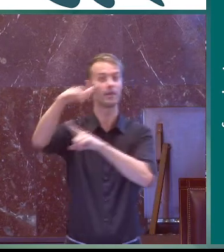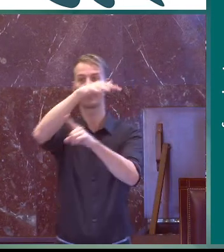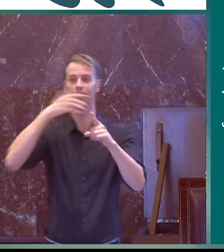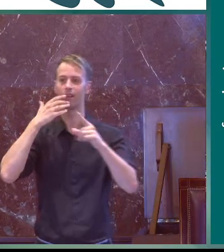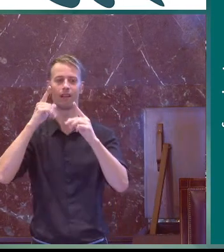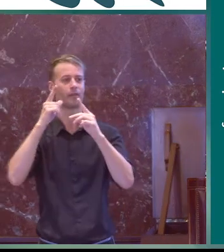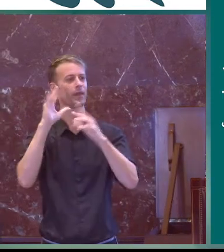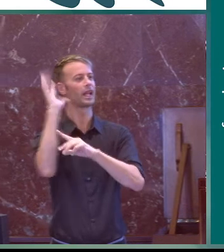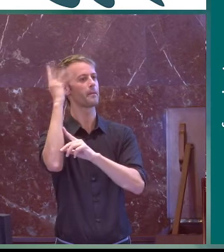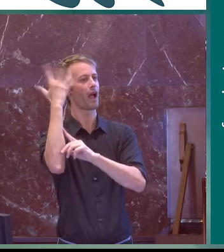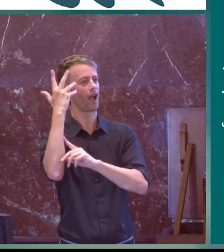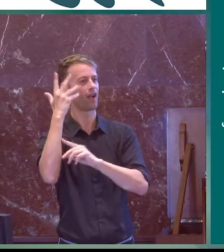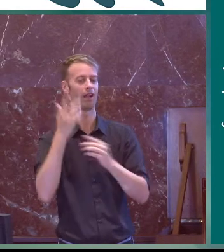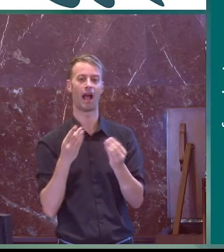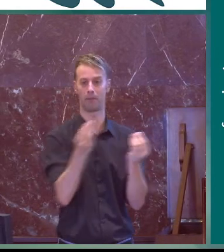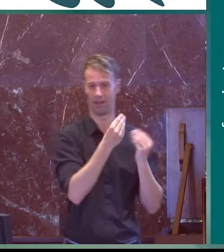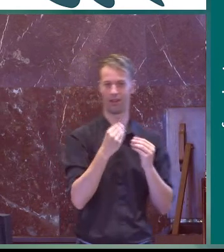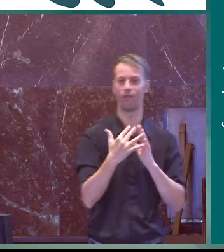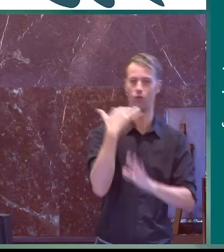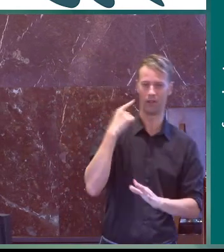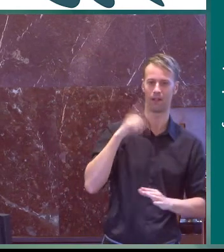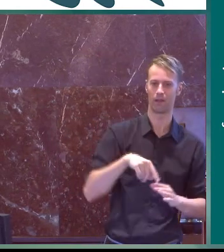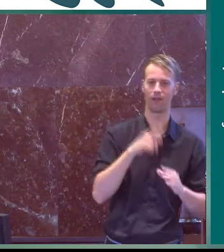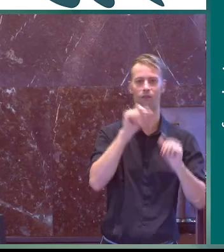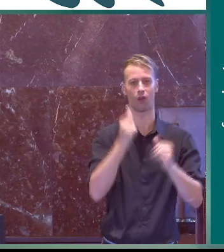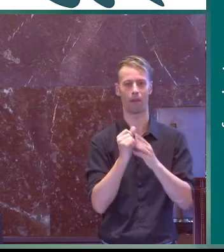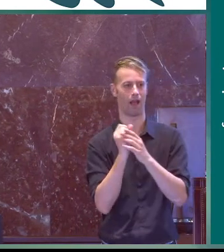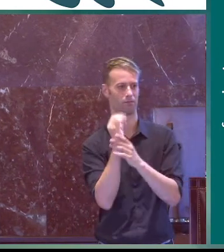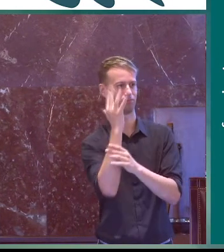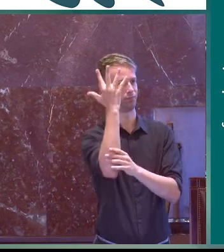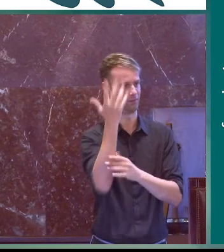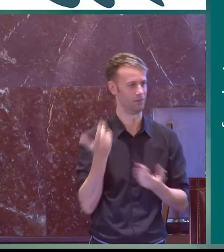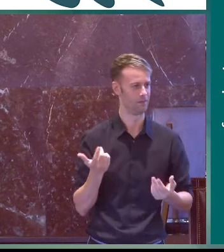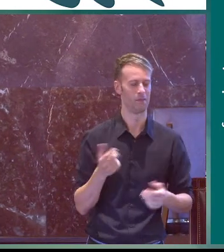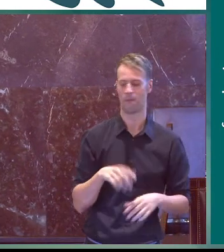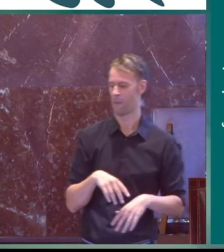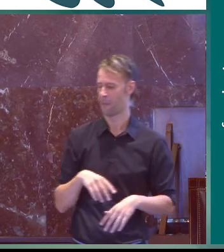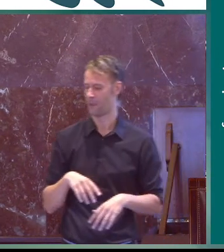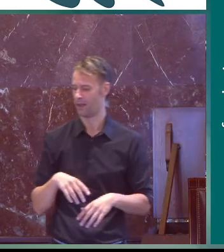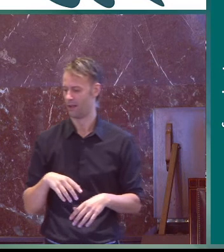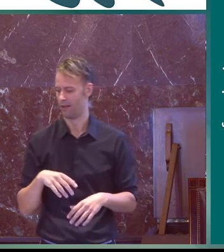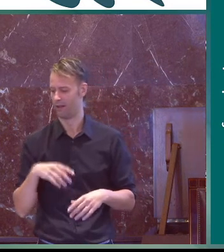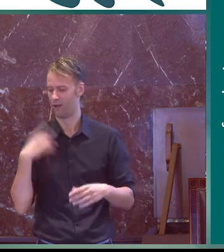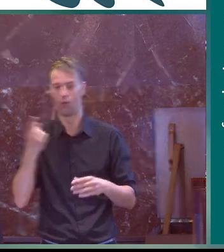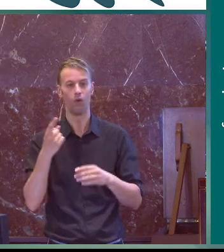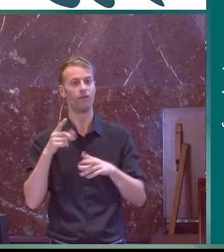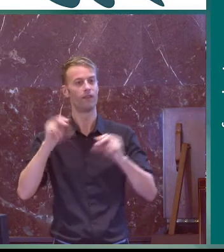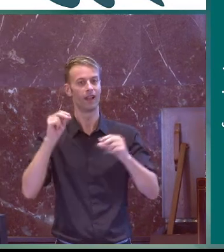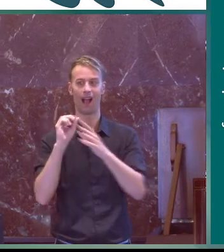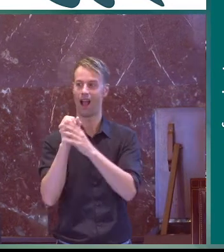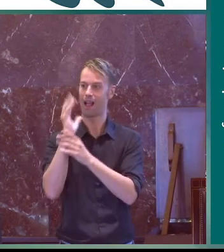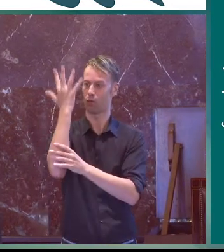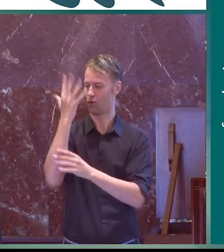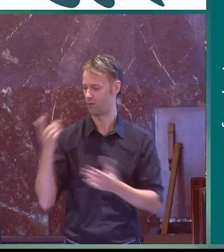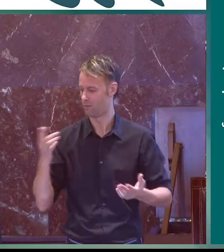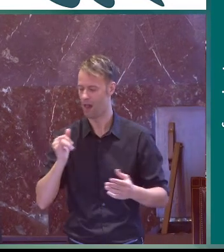sembrando o haciendo llevando a cabo esa enseñanza en el alumno el ambiente está influyendo en todo eso para que el árbol crezca en este caso para que